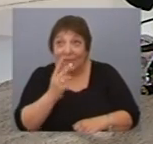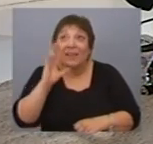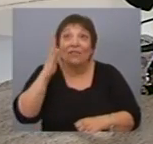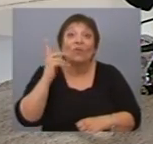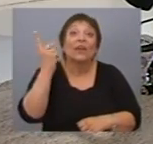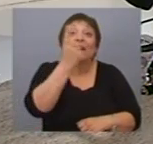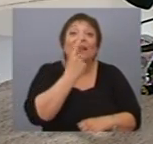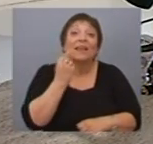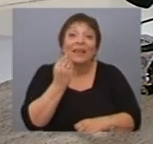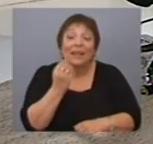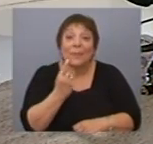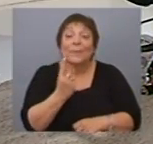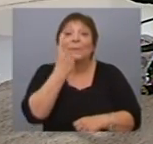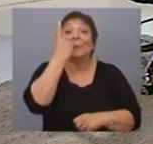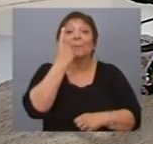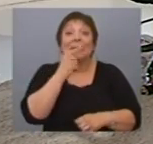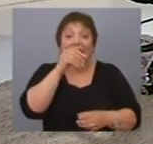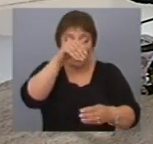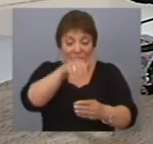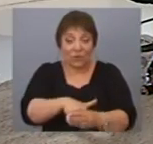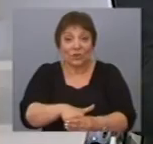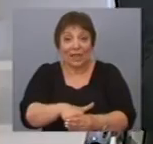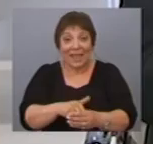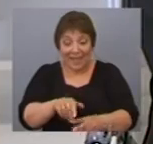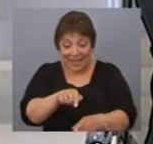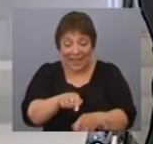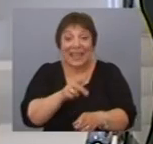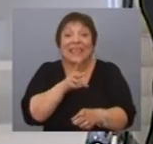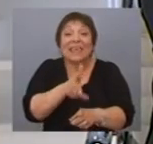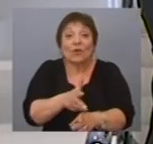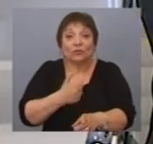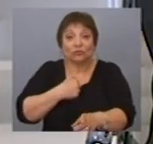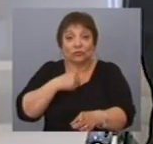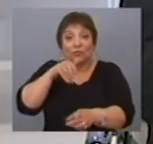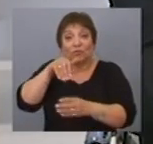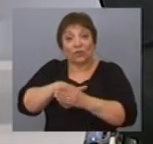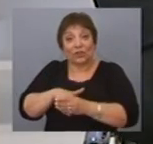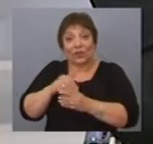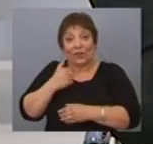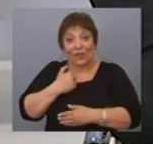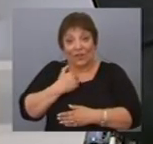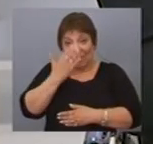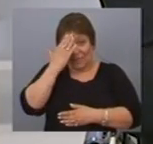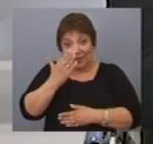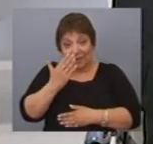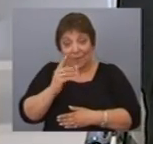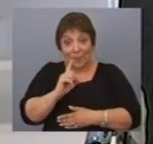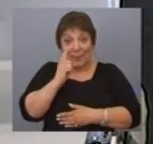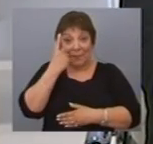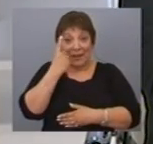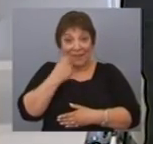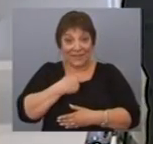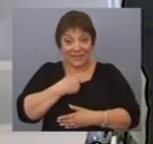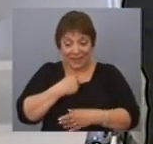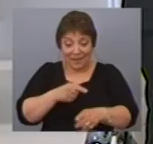es la primera generación de hijos de votantes primerizos Frente